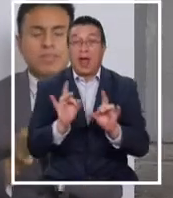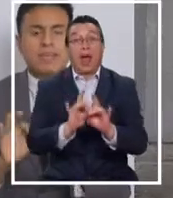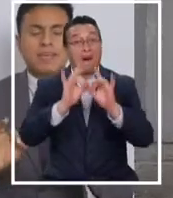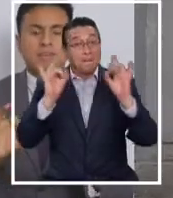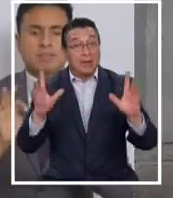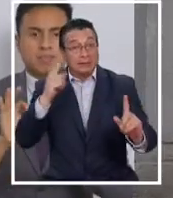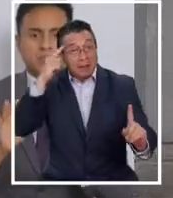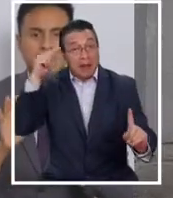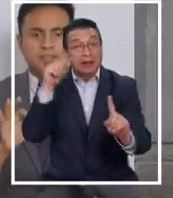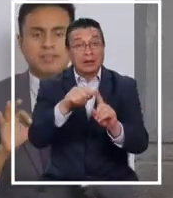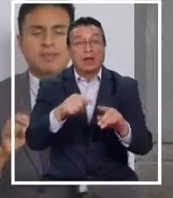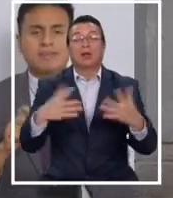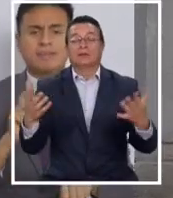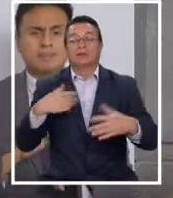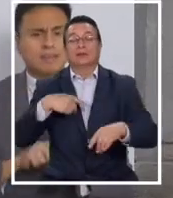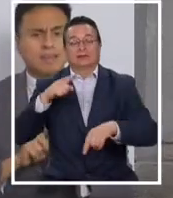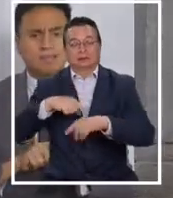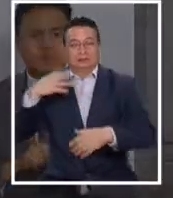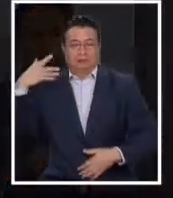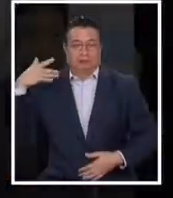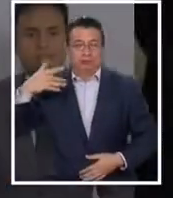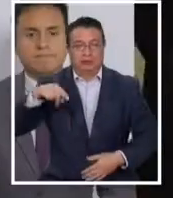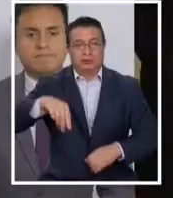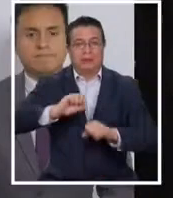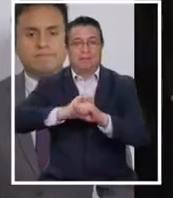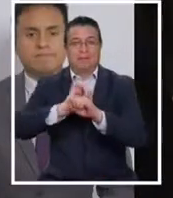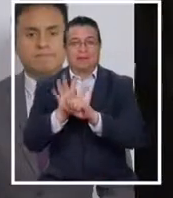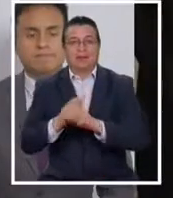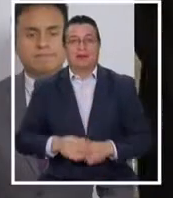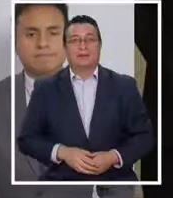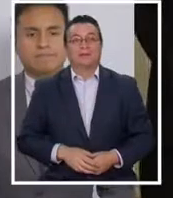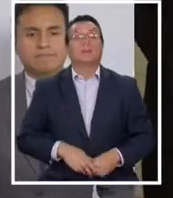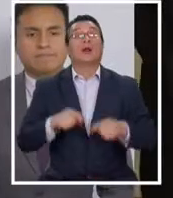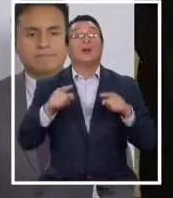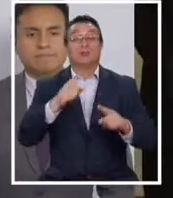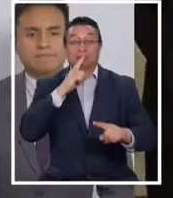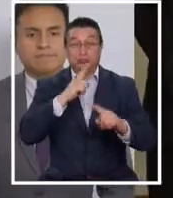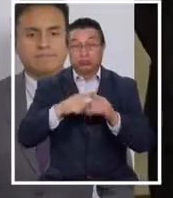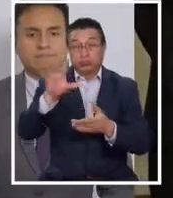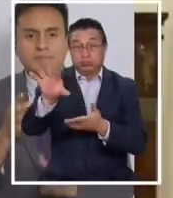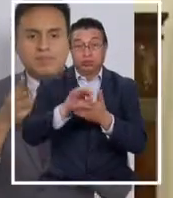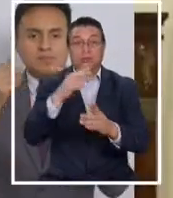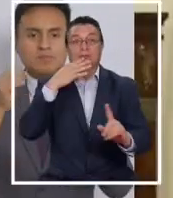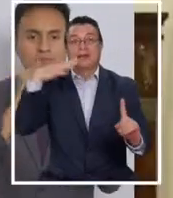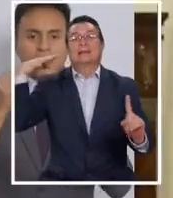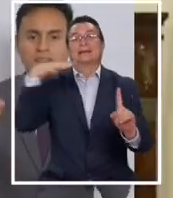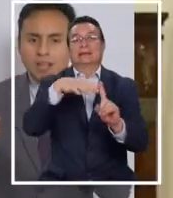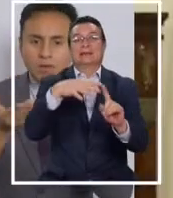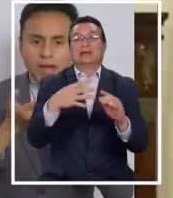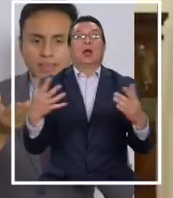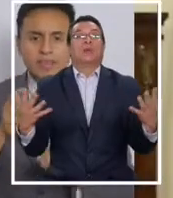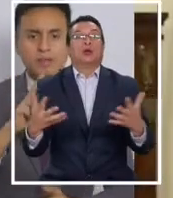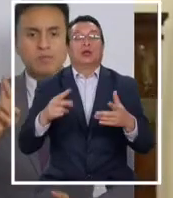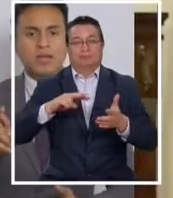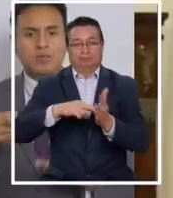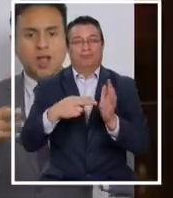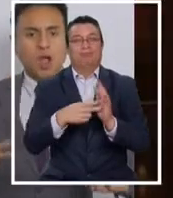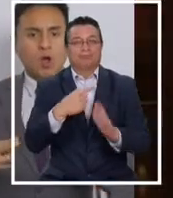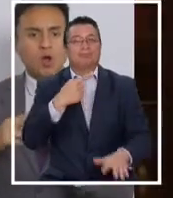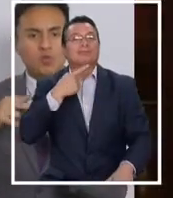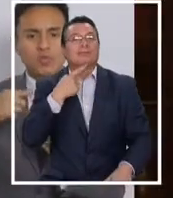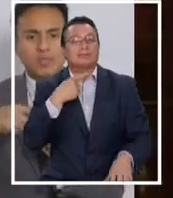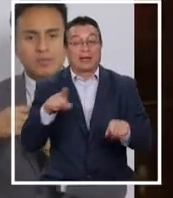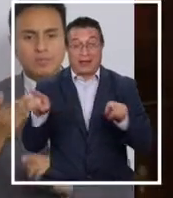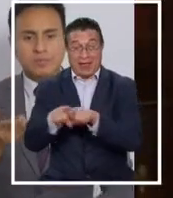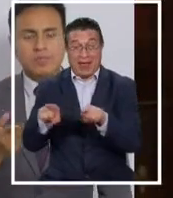Especialmente en los tiempos y en los días de pandemia. Un nombramiento que provocó críticas. Primero, por el eventual conflicto de interés, ya